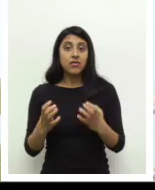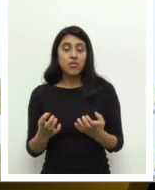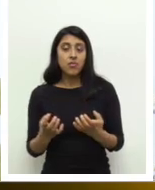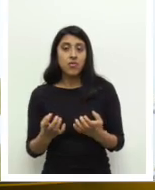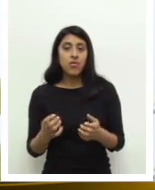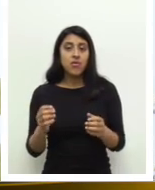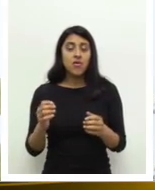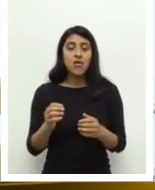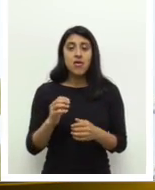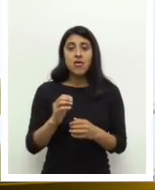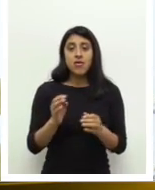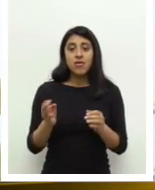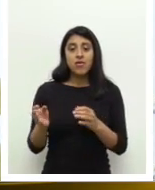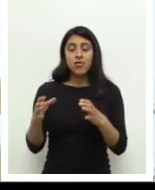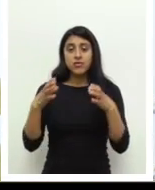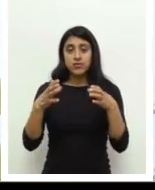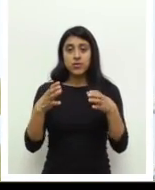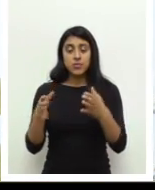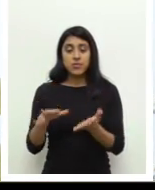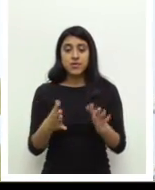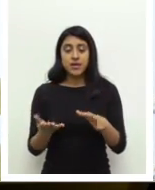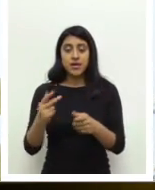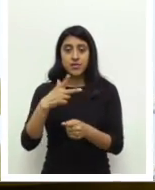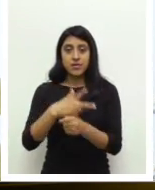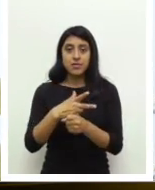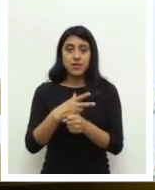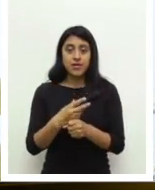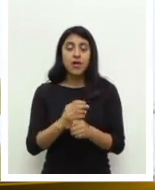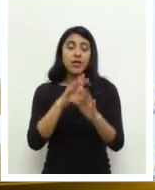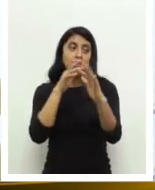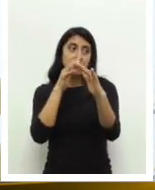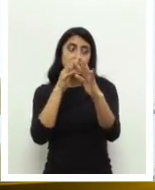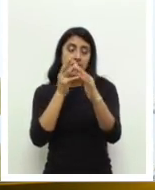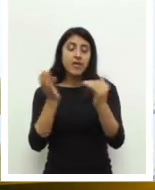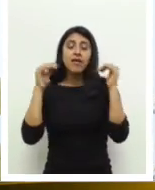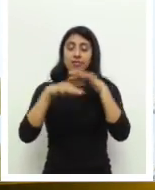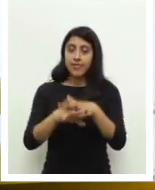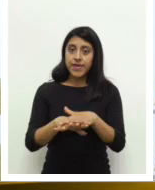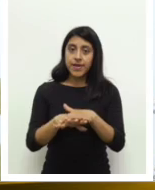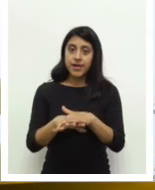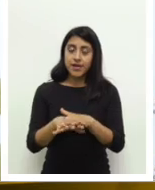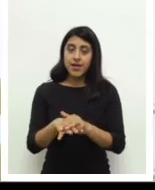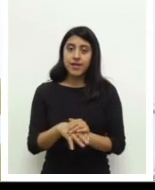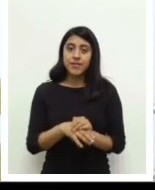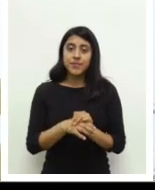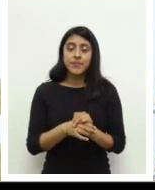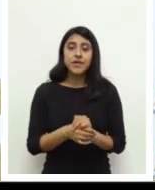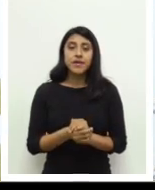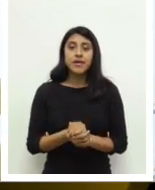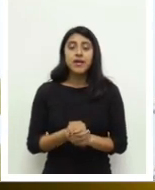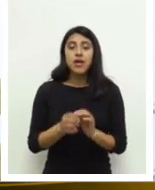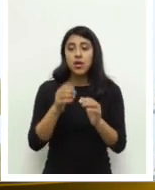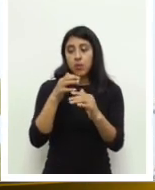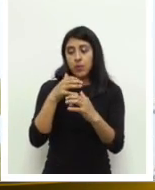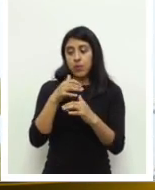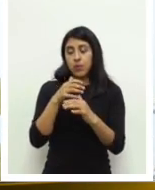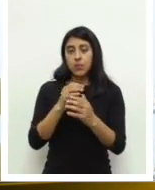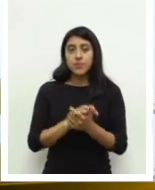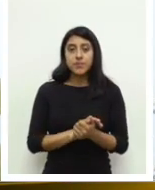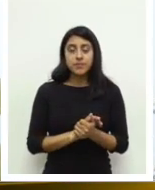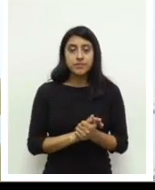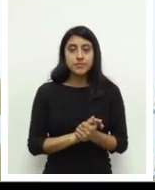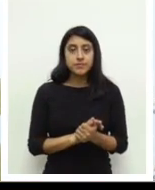adoptado la música de Malacates y las han hecho propias y consideran ya los metales de una manera diferente. Los trompetistas